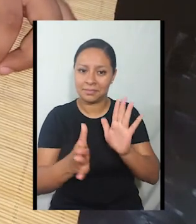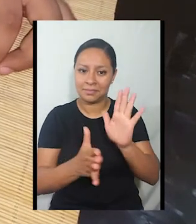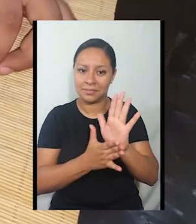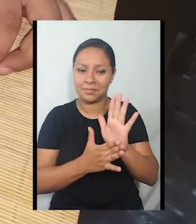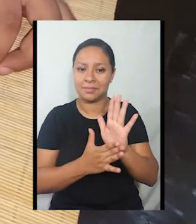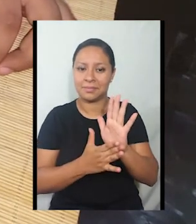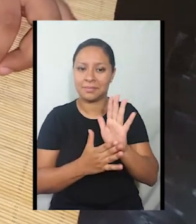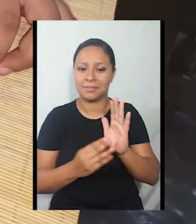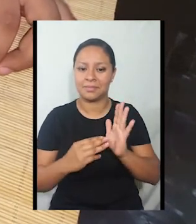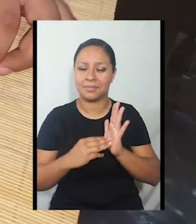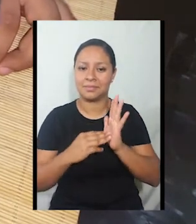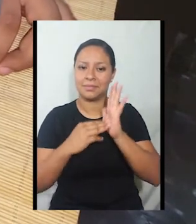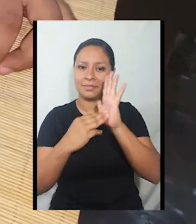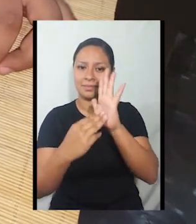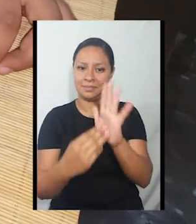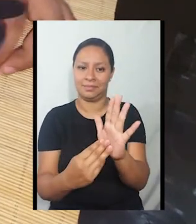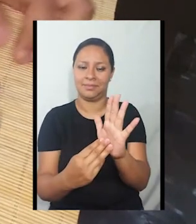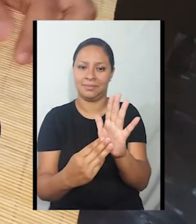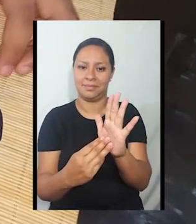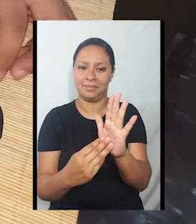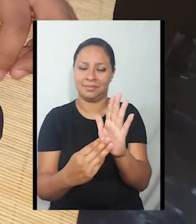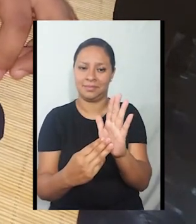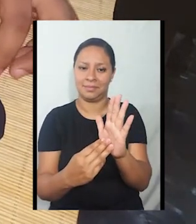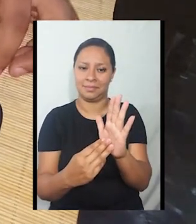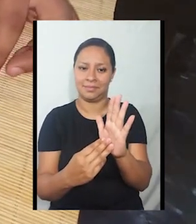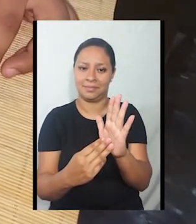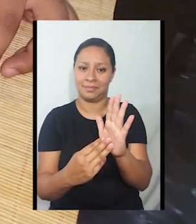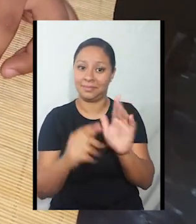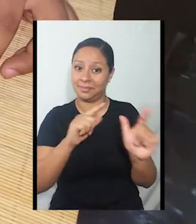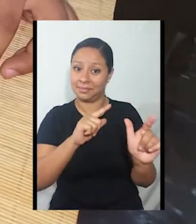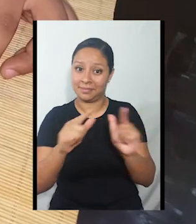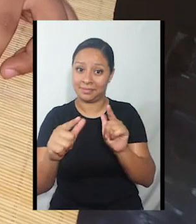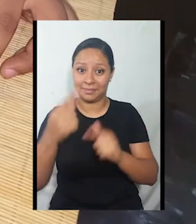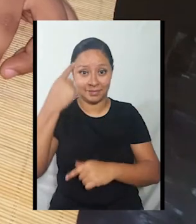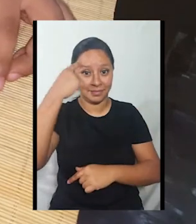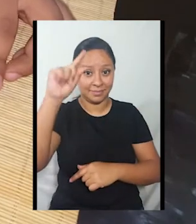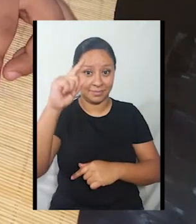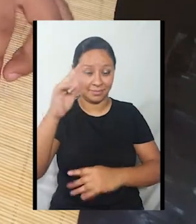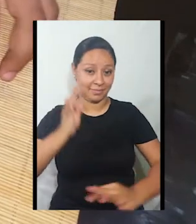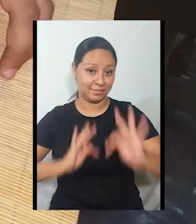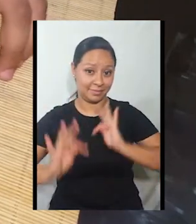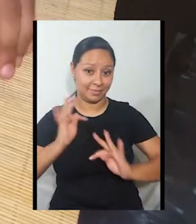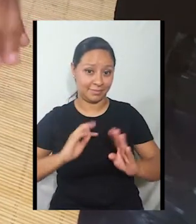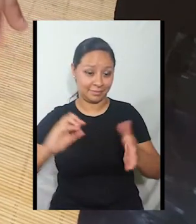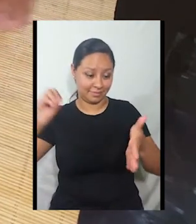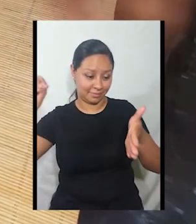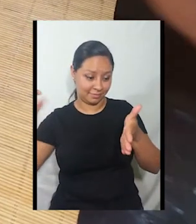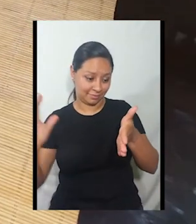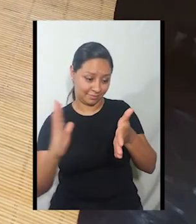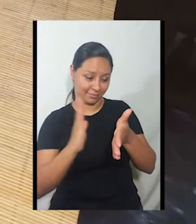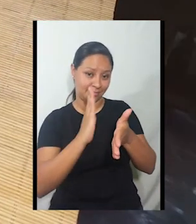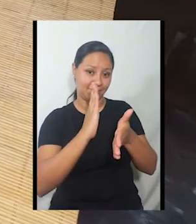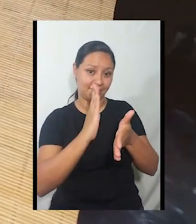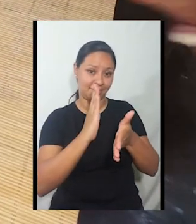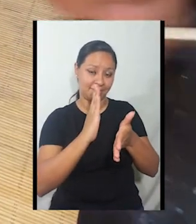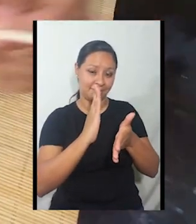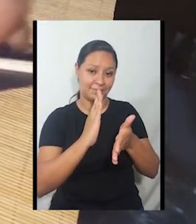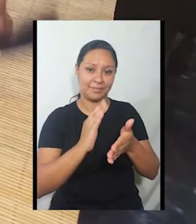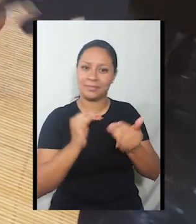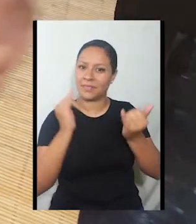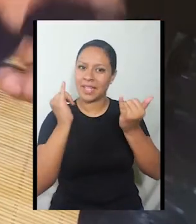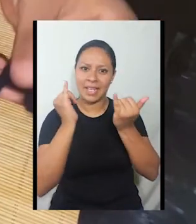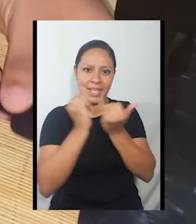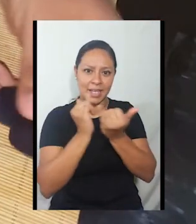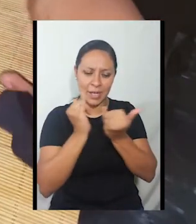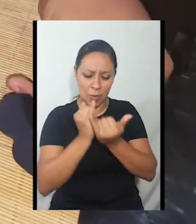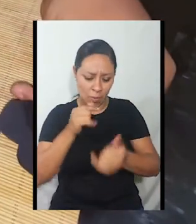Está listo para hacer nuestro teatro de sombras. Ahora, lo mismo que hacemos con esta figura, lo haremos con cada figura que nosotros querramos